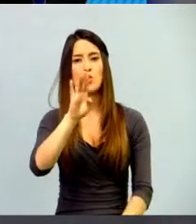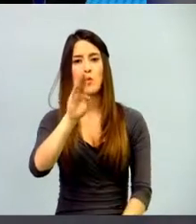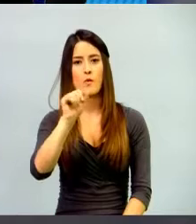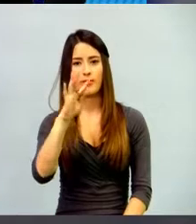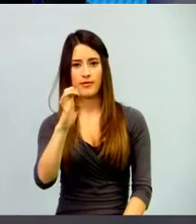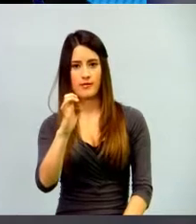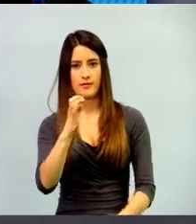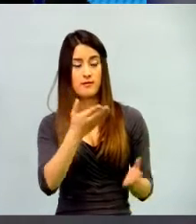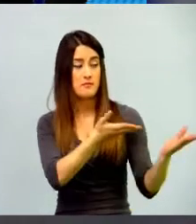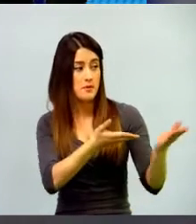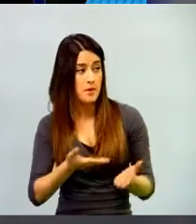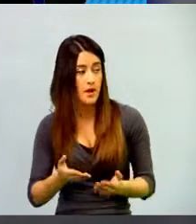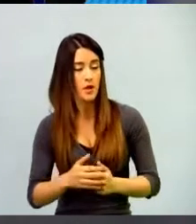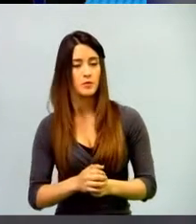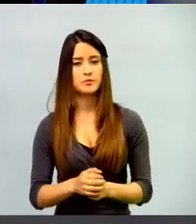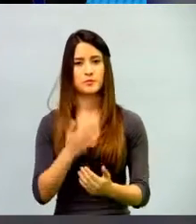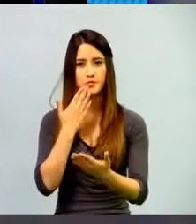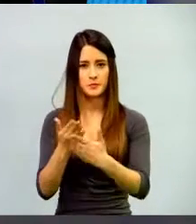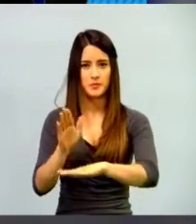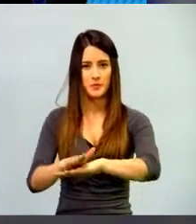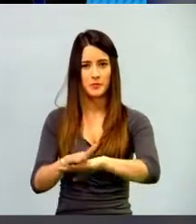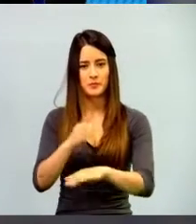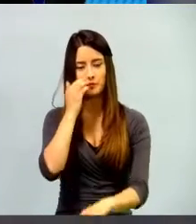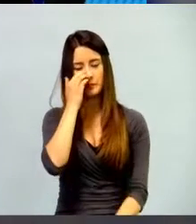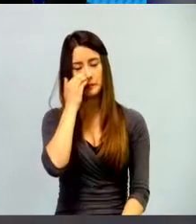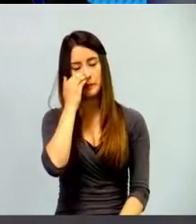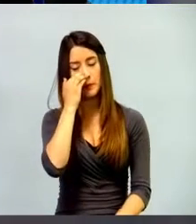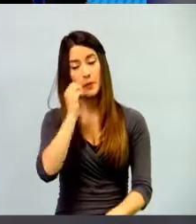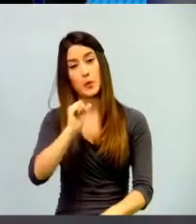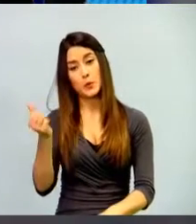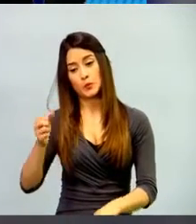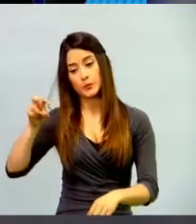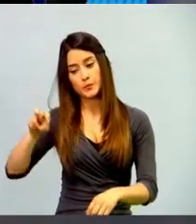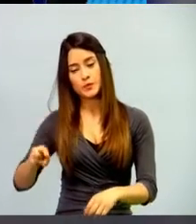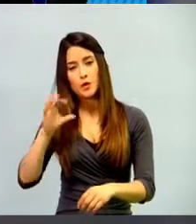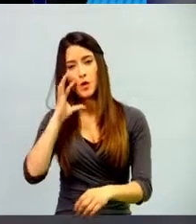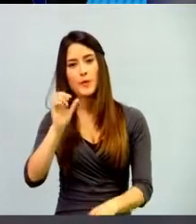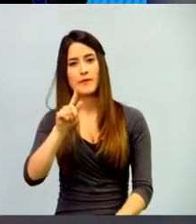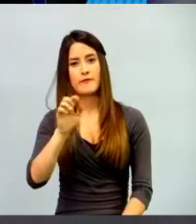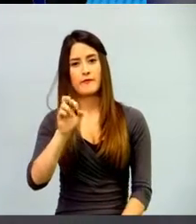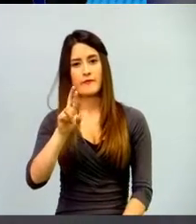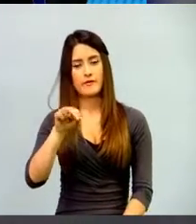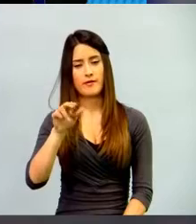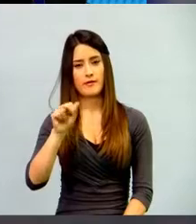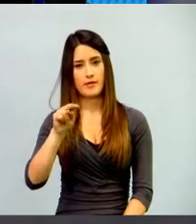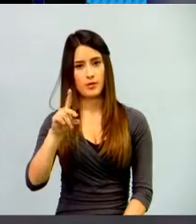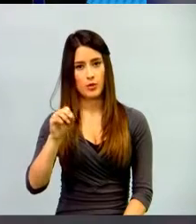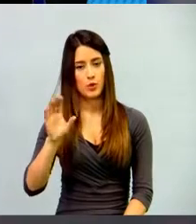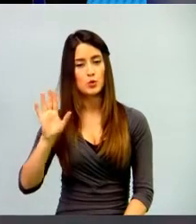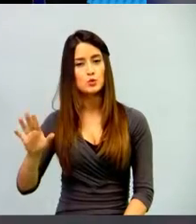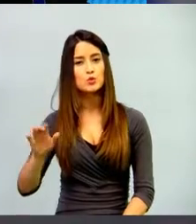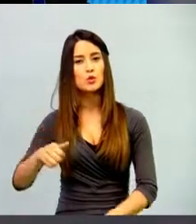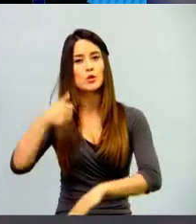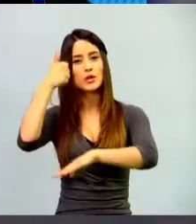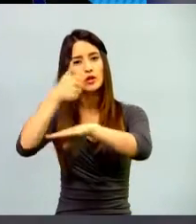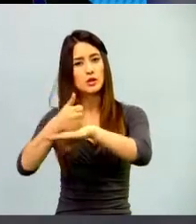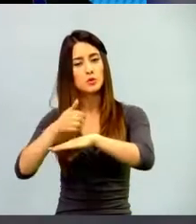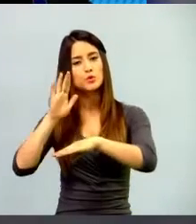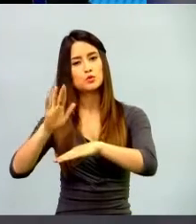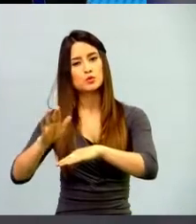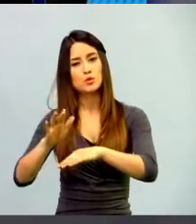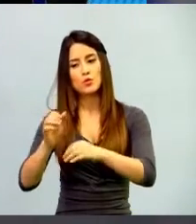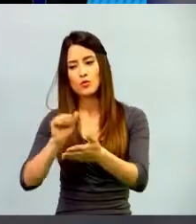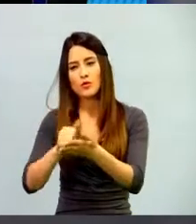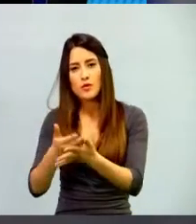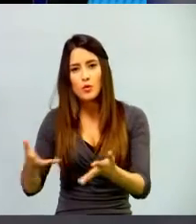Buenas tardes. Nos hemos invitado también al señor Fernando Alonso Gómez, director de Recursos Informáticos